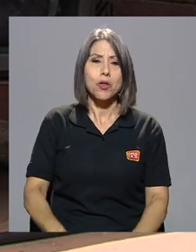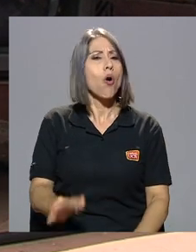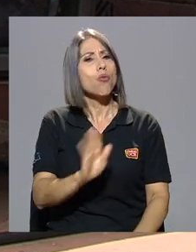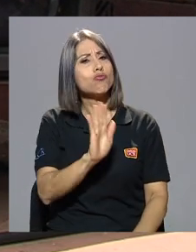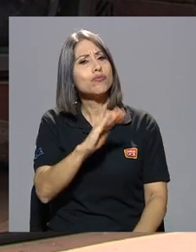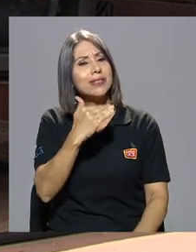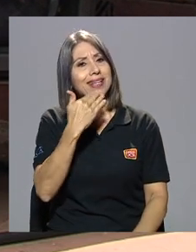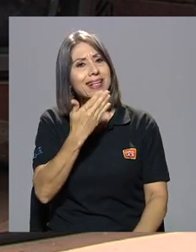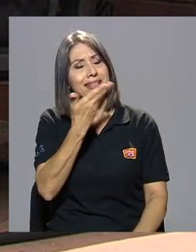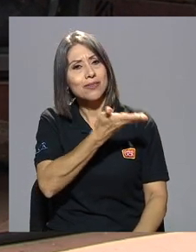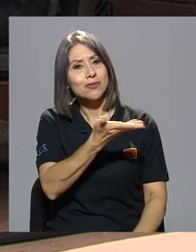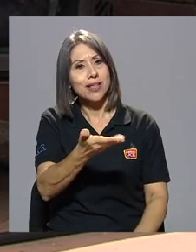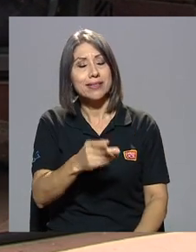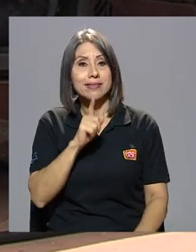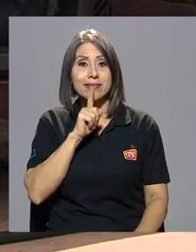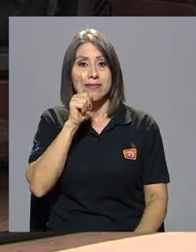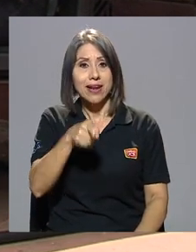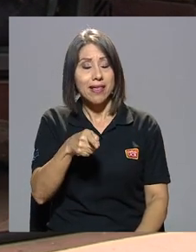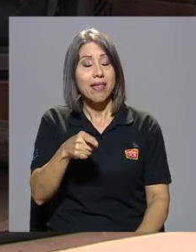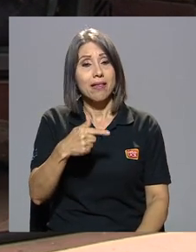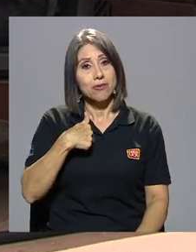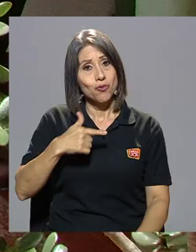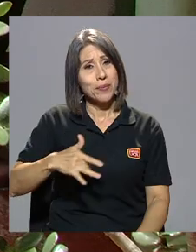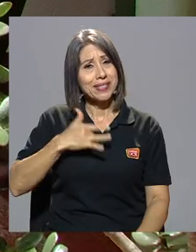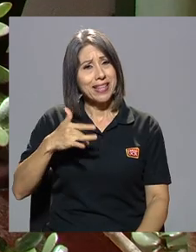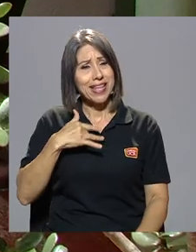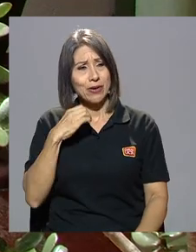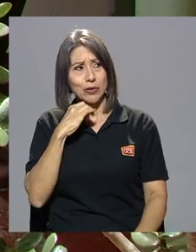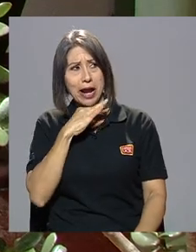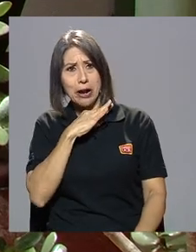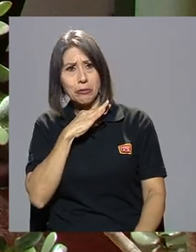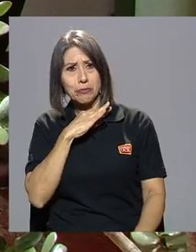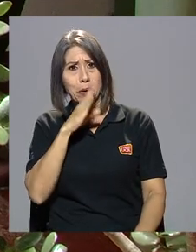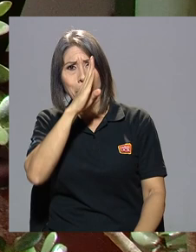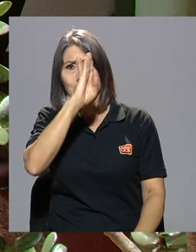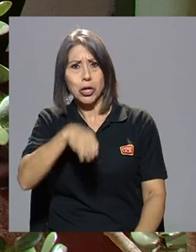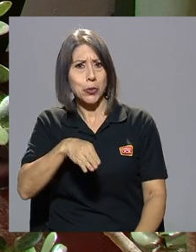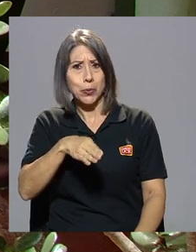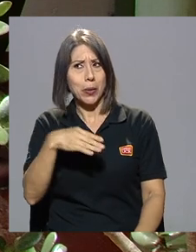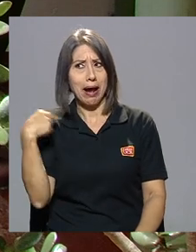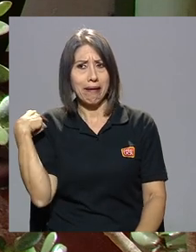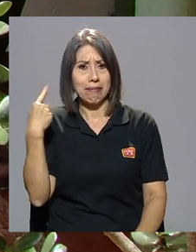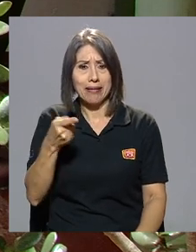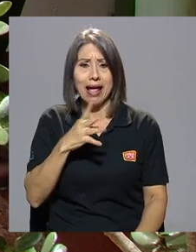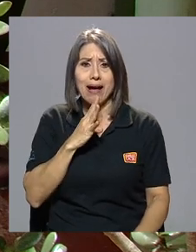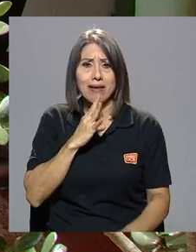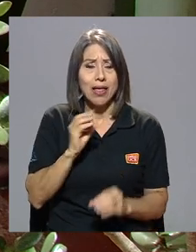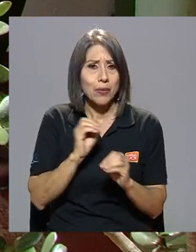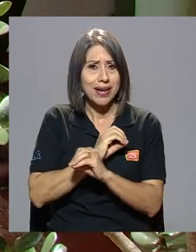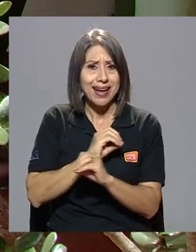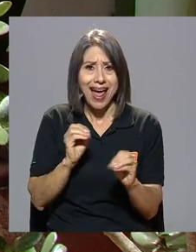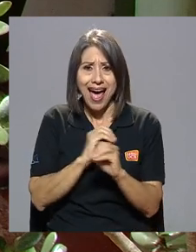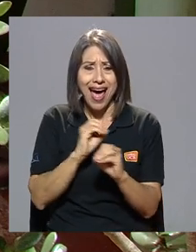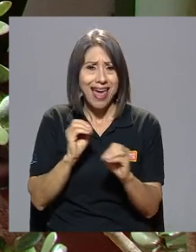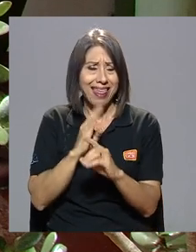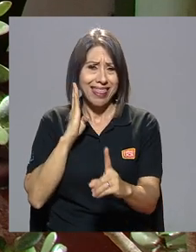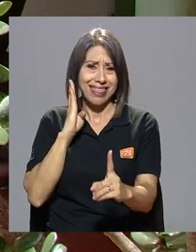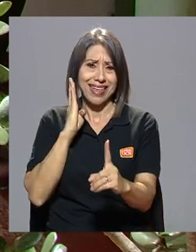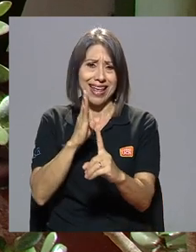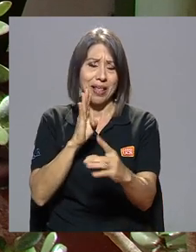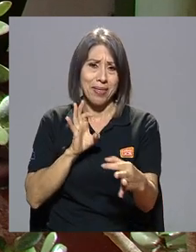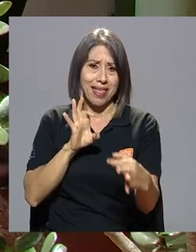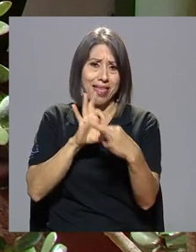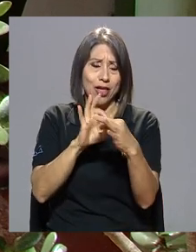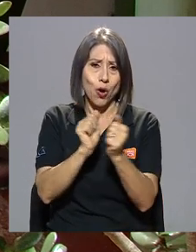hoy no muchas gracias a ustedes en realidad me sentía un poco raro porque nunca nunca he hablado nada que tenga que ver